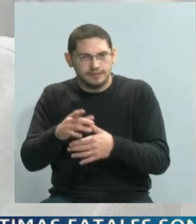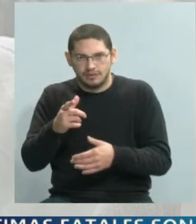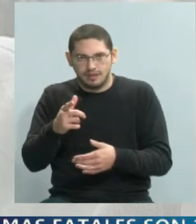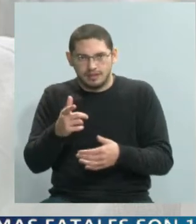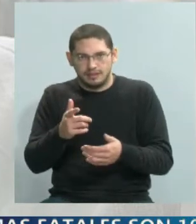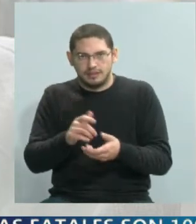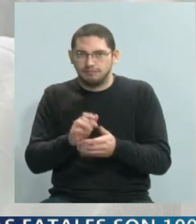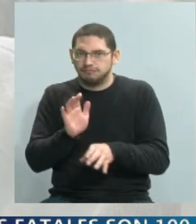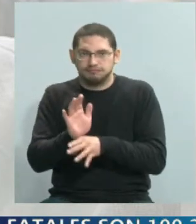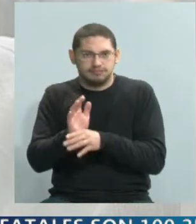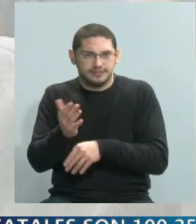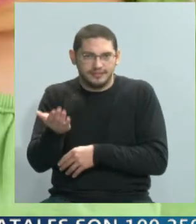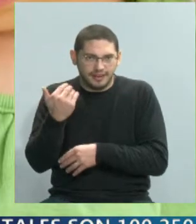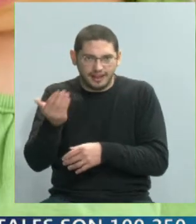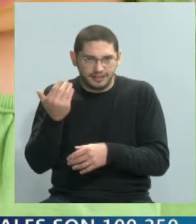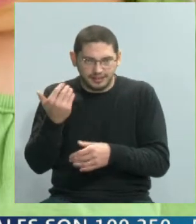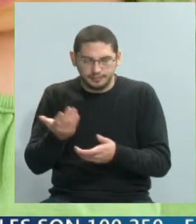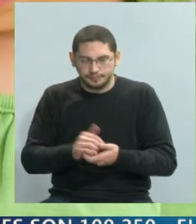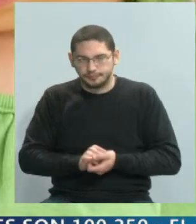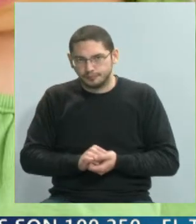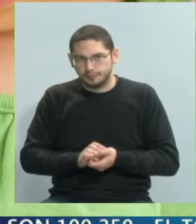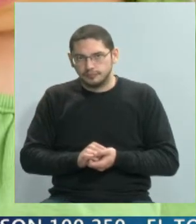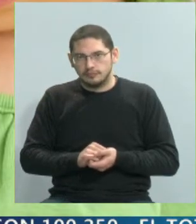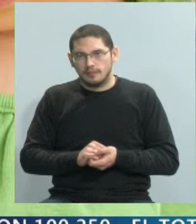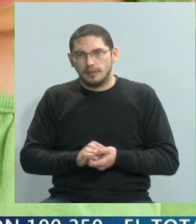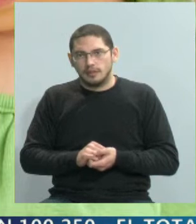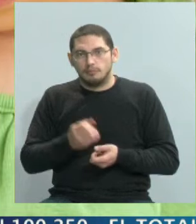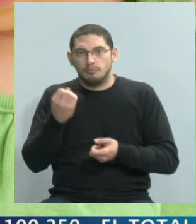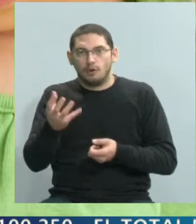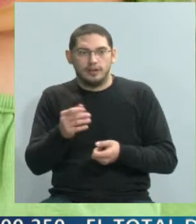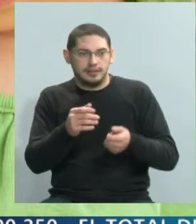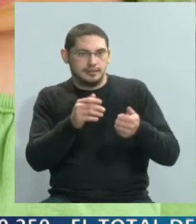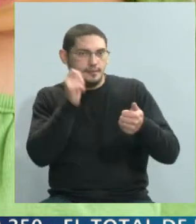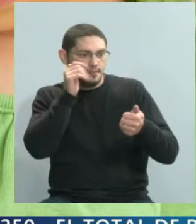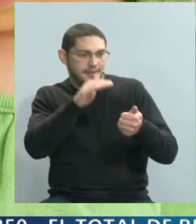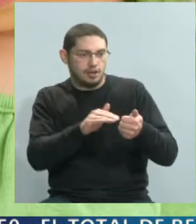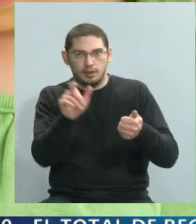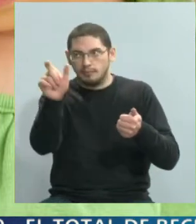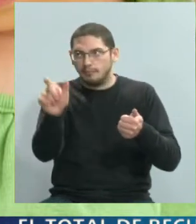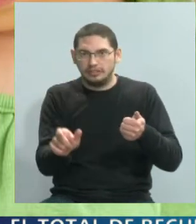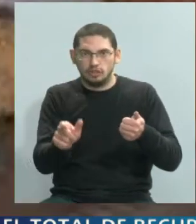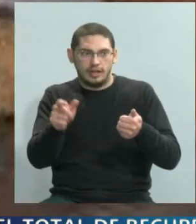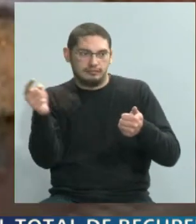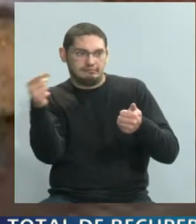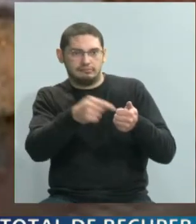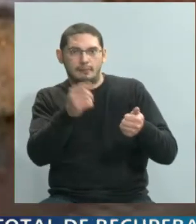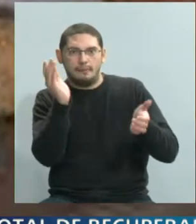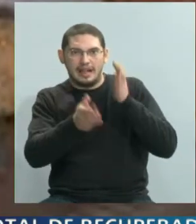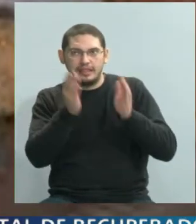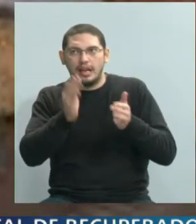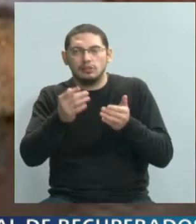todo muy a mitad de camino, porque estos perpetradores, si bien tienen una motivación